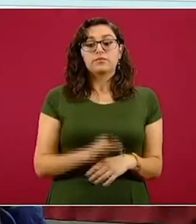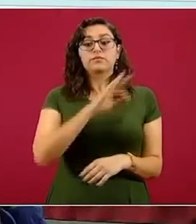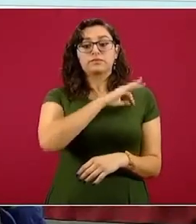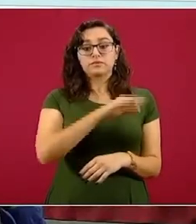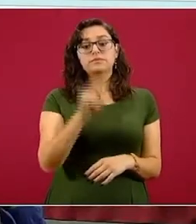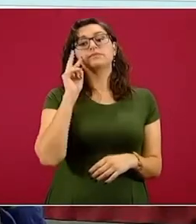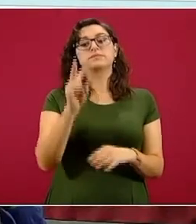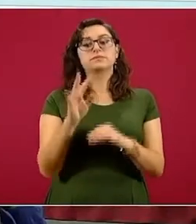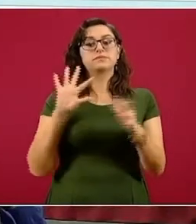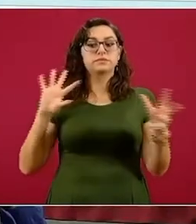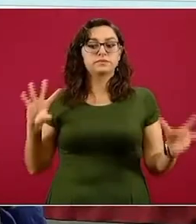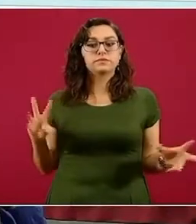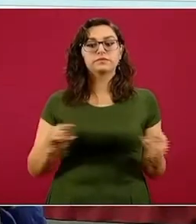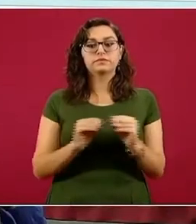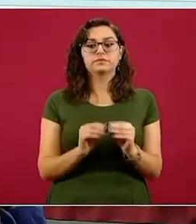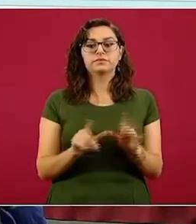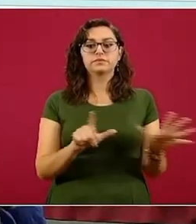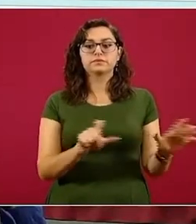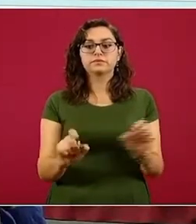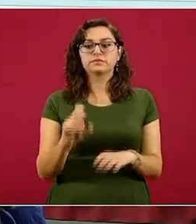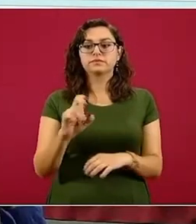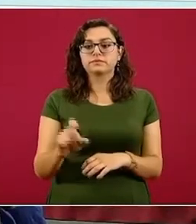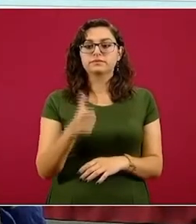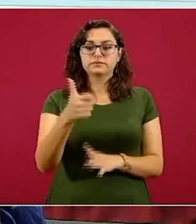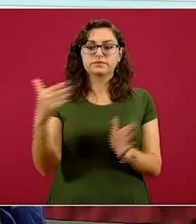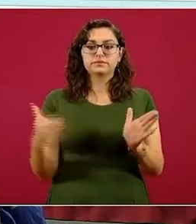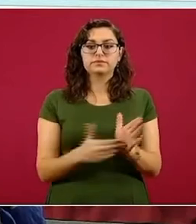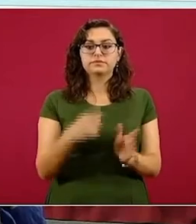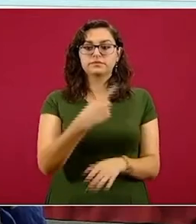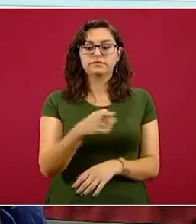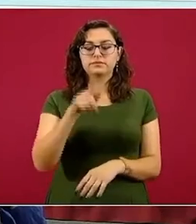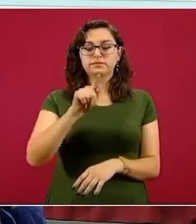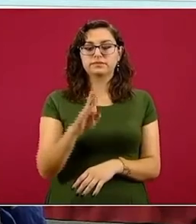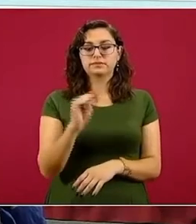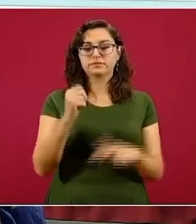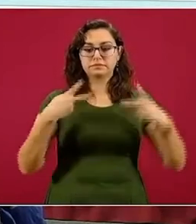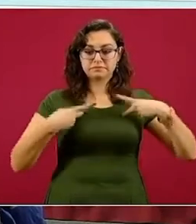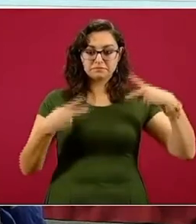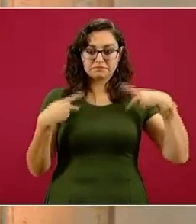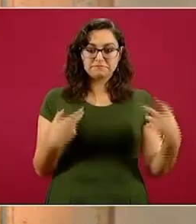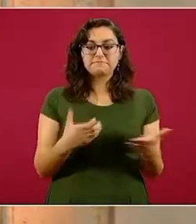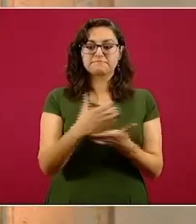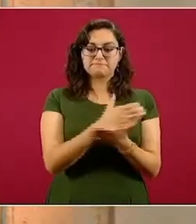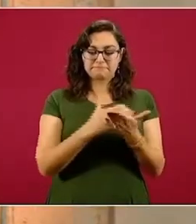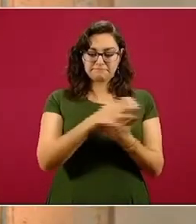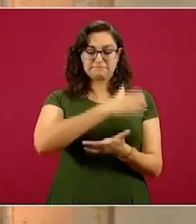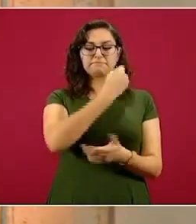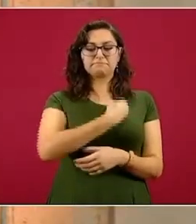acumuladas ya son más de 736 mil las que se han recuperado de la enfermedad.